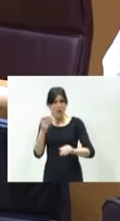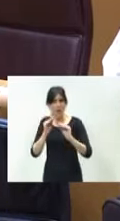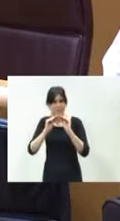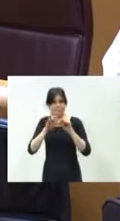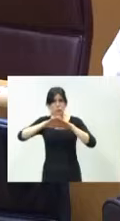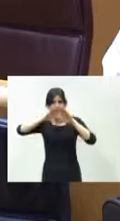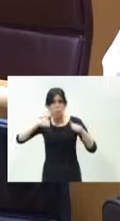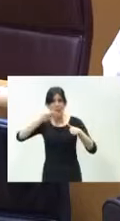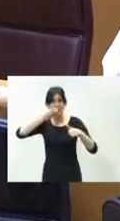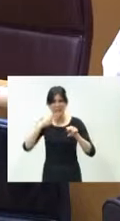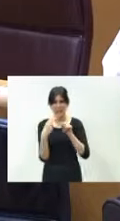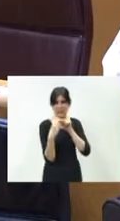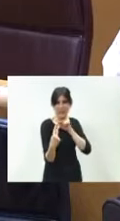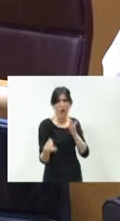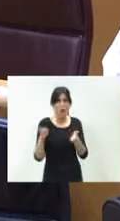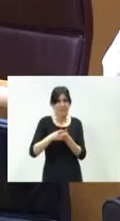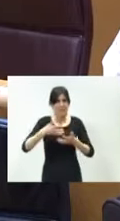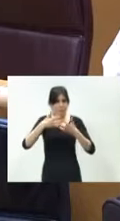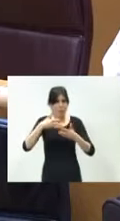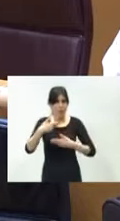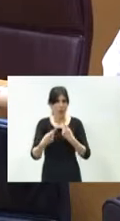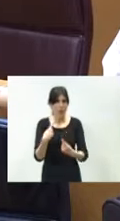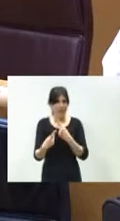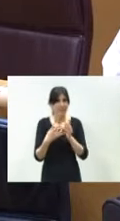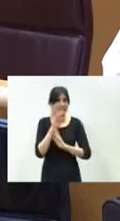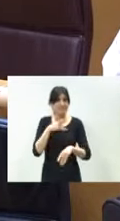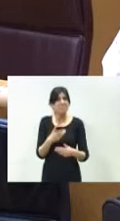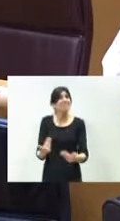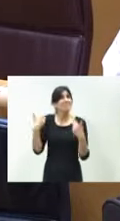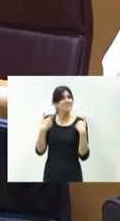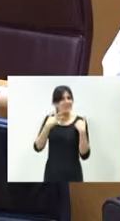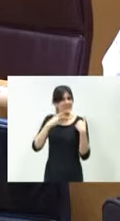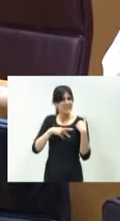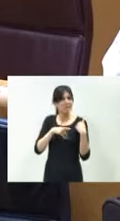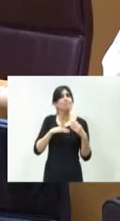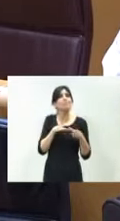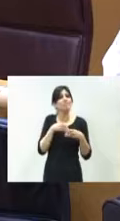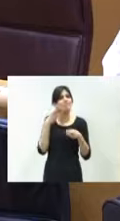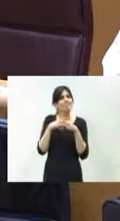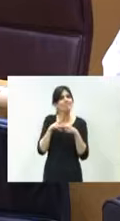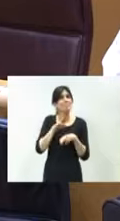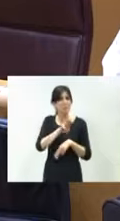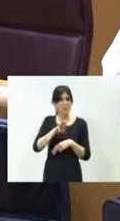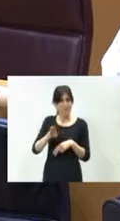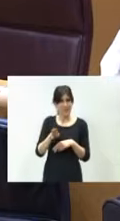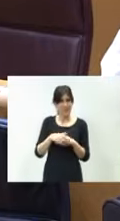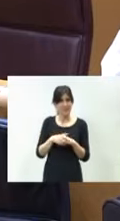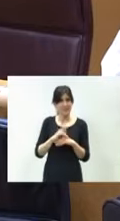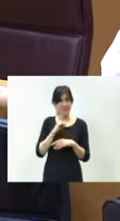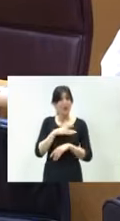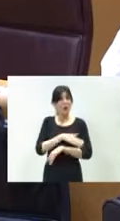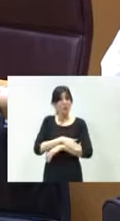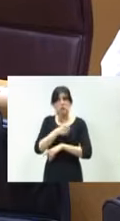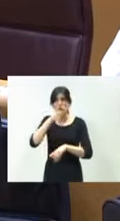túnel y poner la vía en servicio. Eso es lo que hizo el Gobierno del Partido Popular en Burgos, señor Lacalle. Mire, cosas que ha hecho el Gobierno